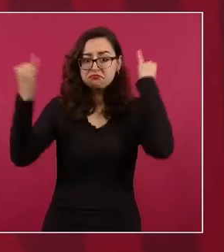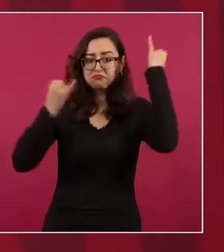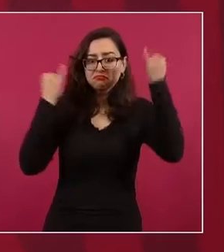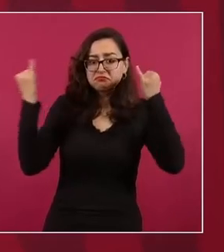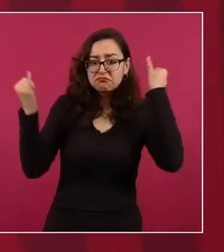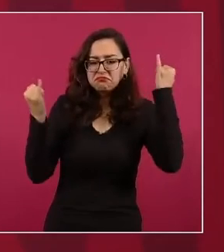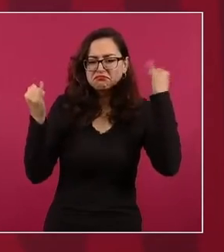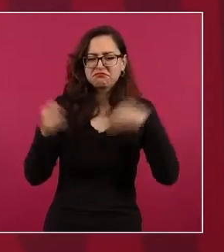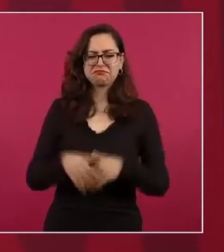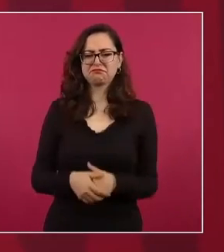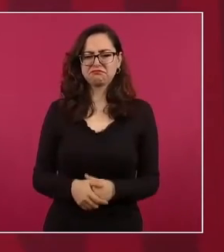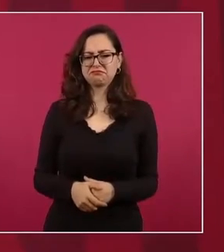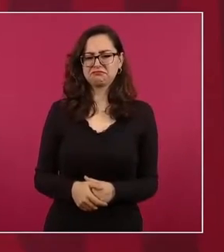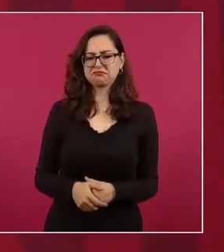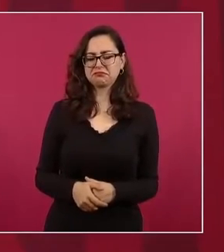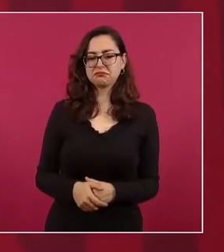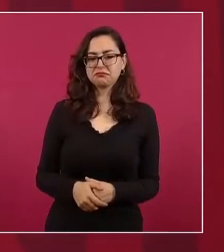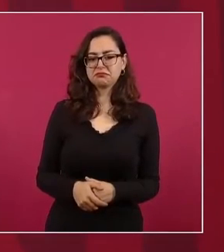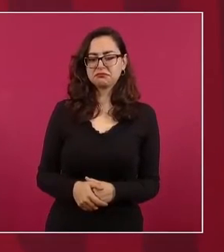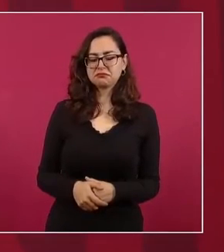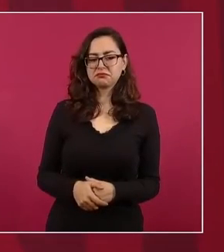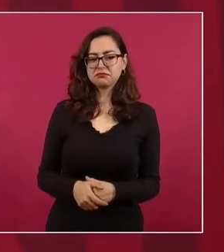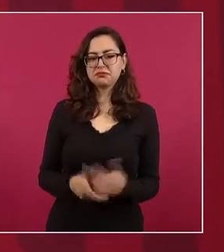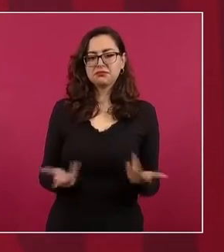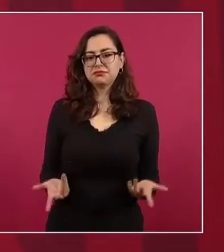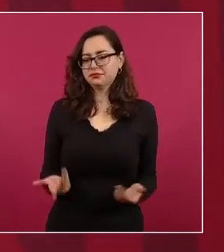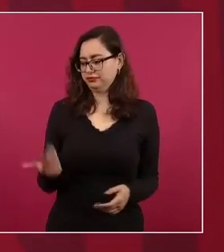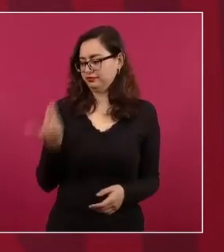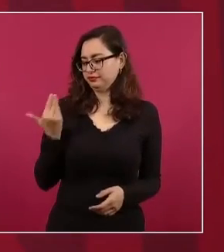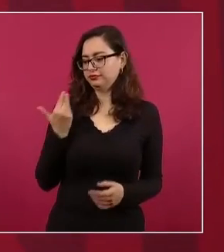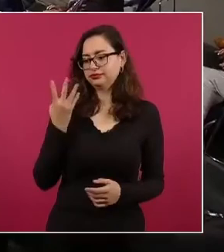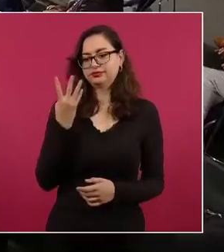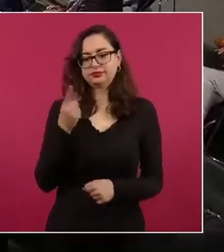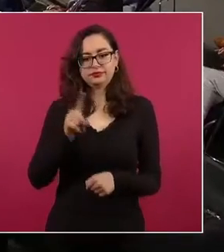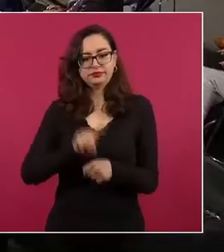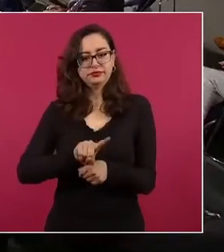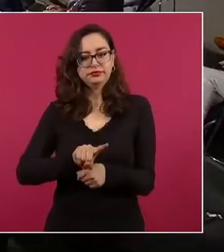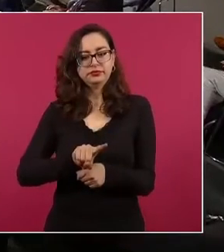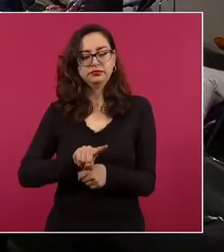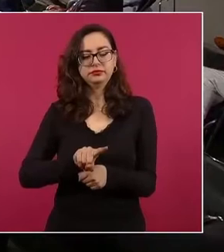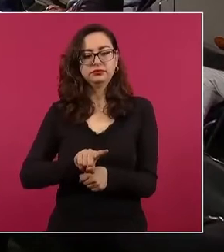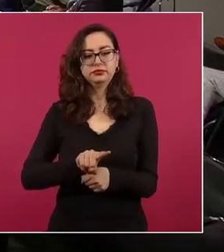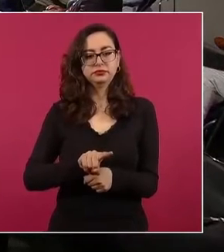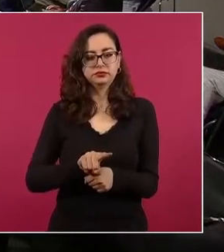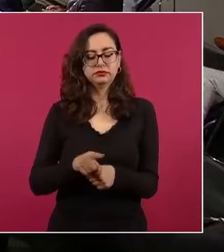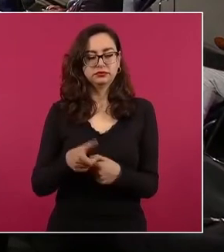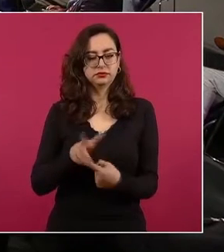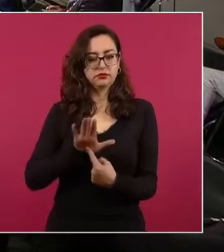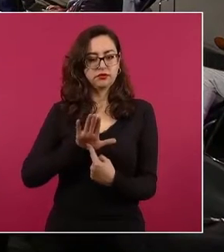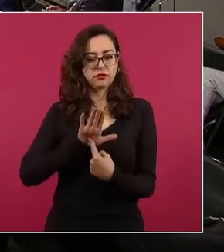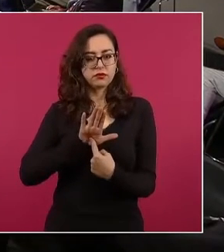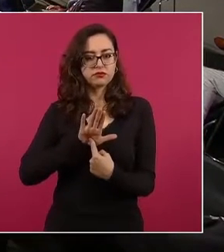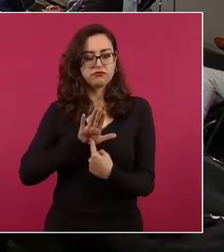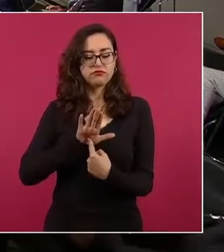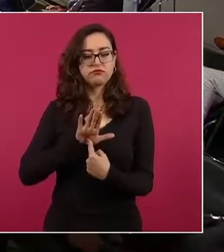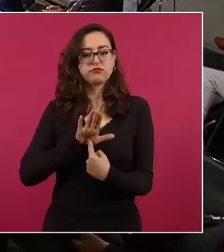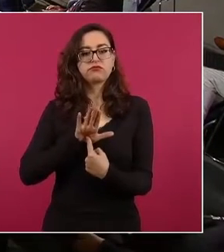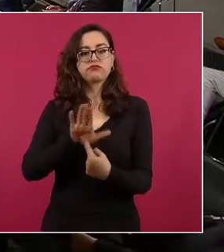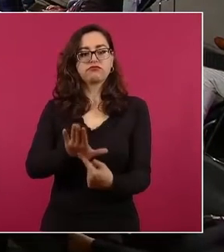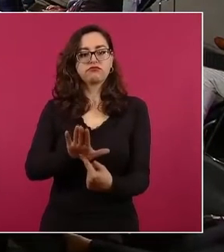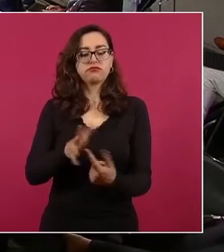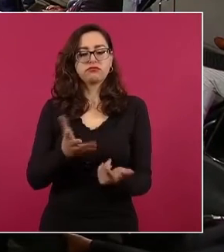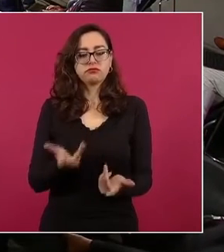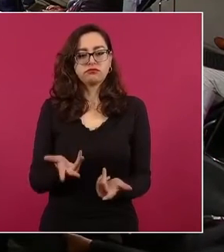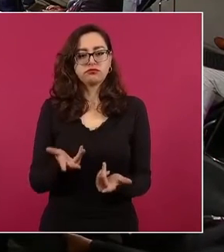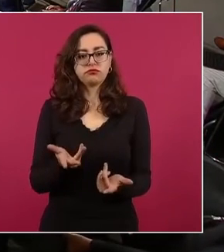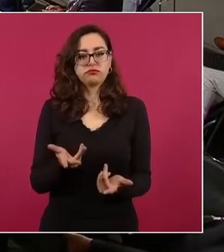hace como cuatro días di a conocer cómo se